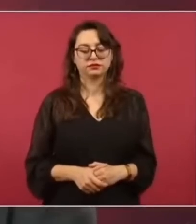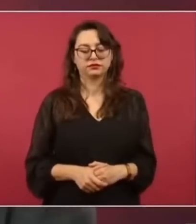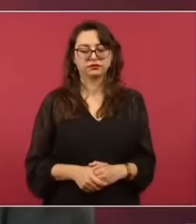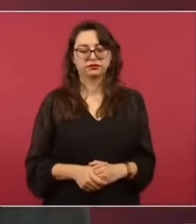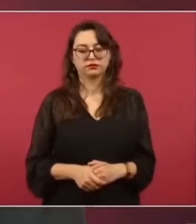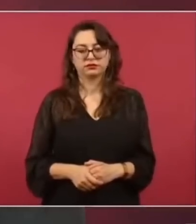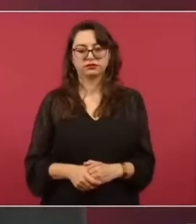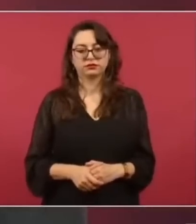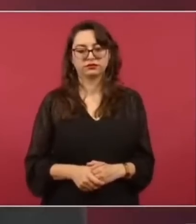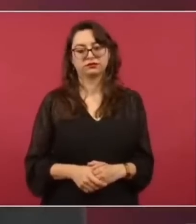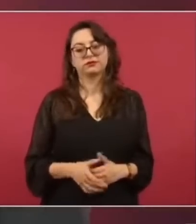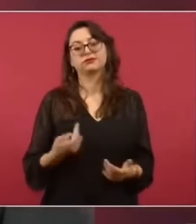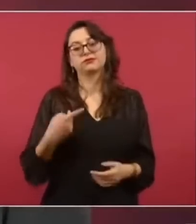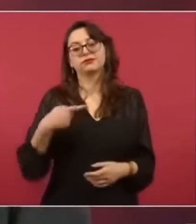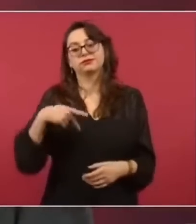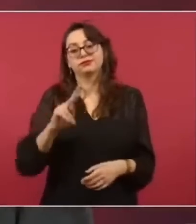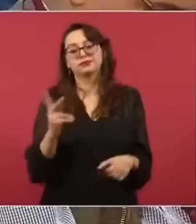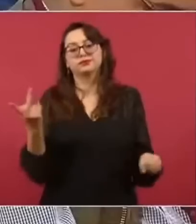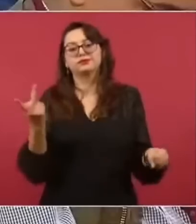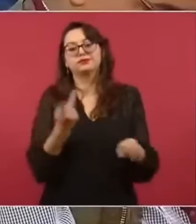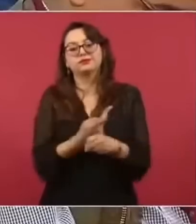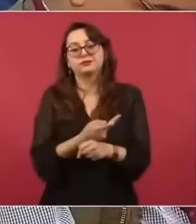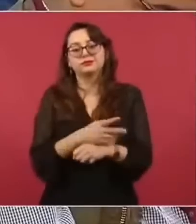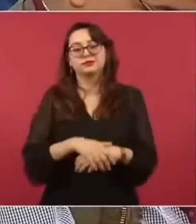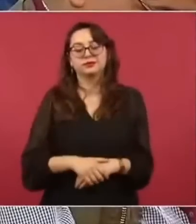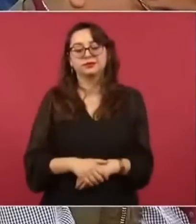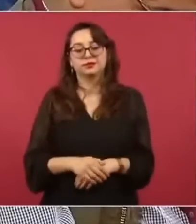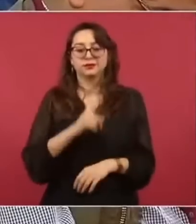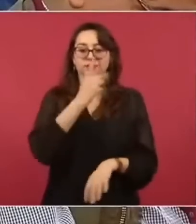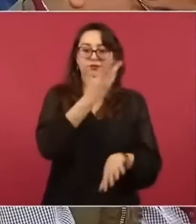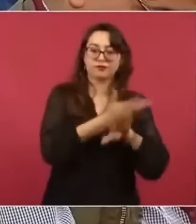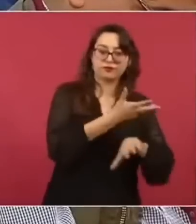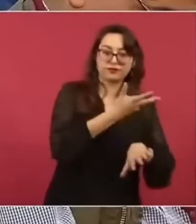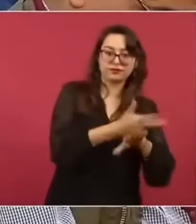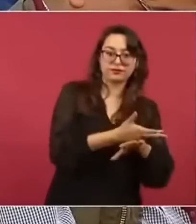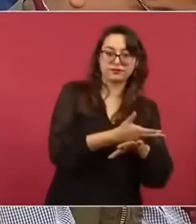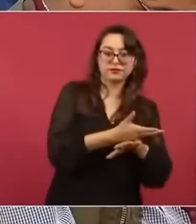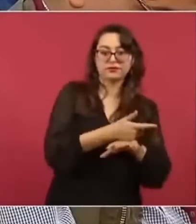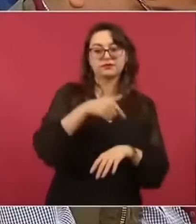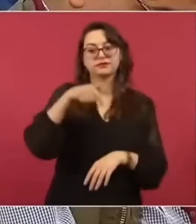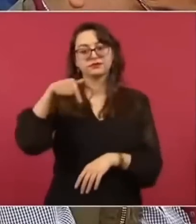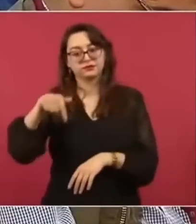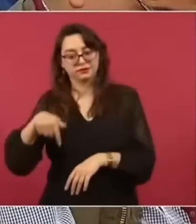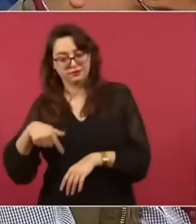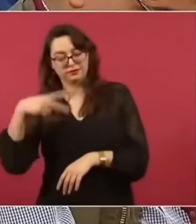tanto allá como acá en ese tiempo